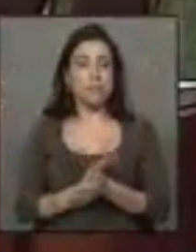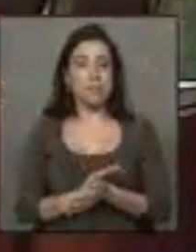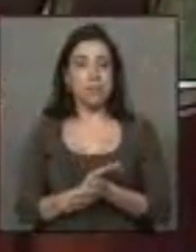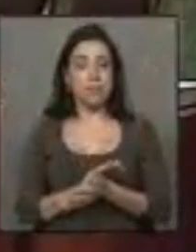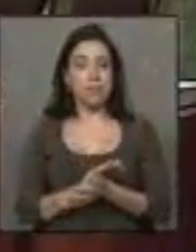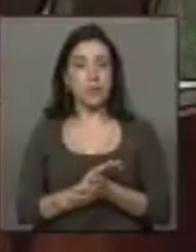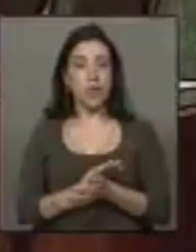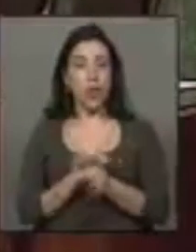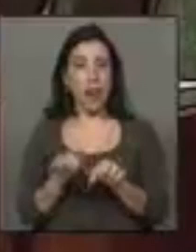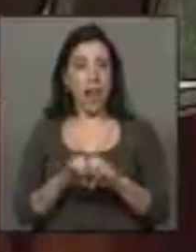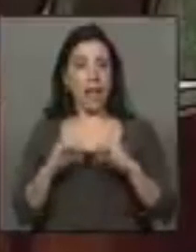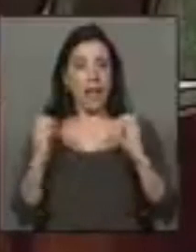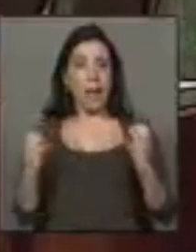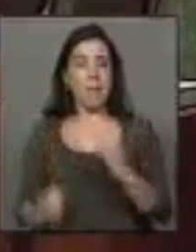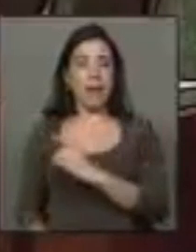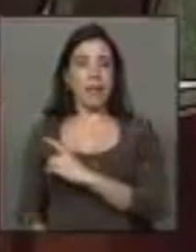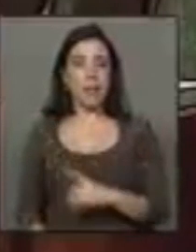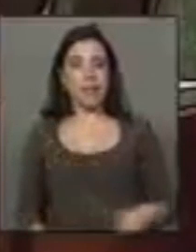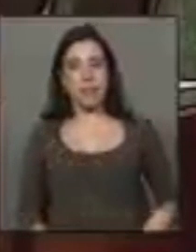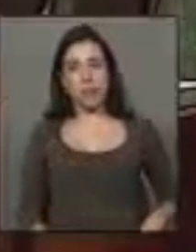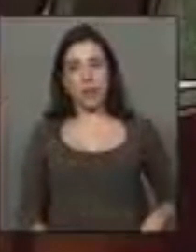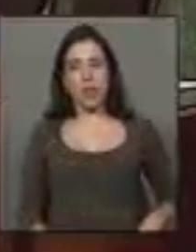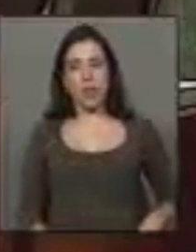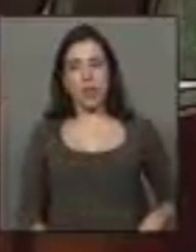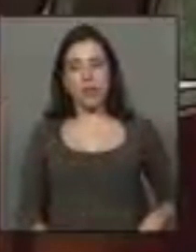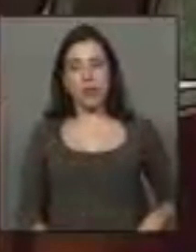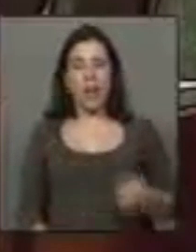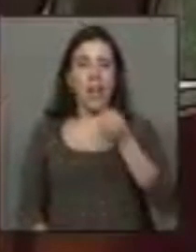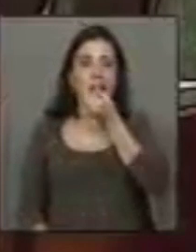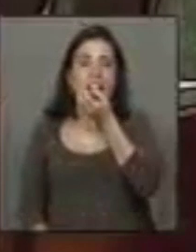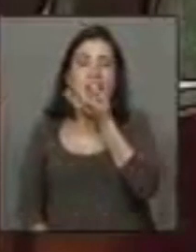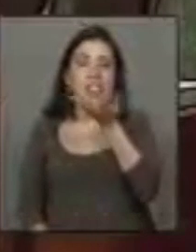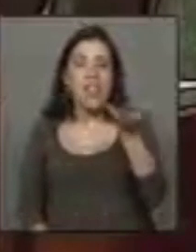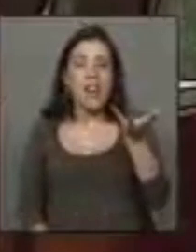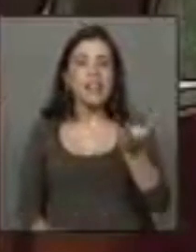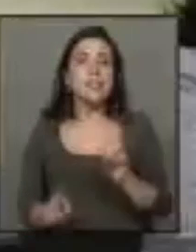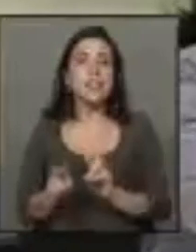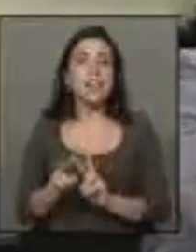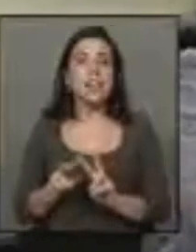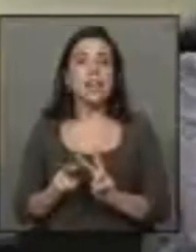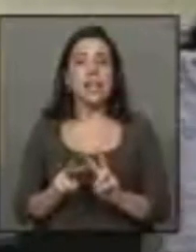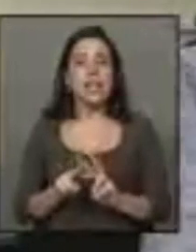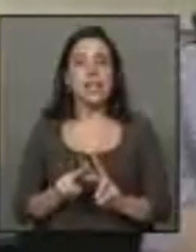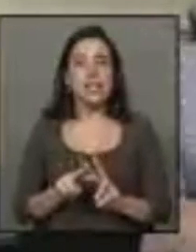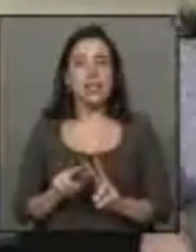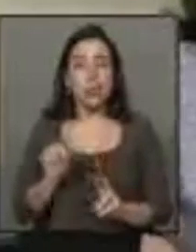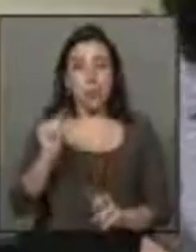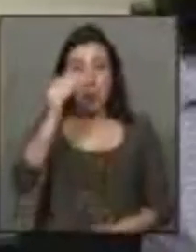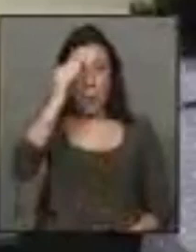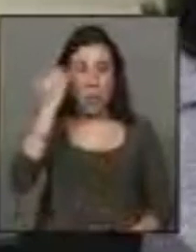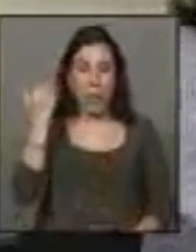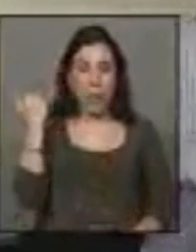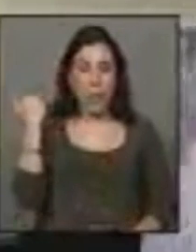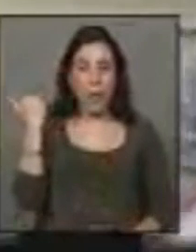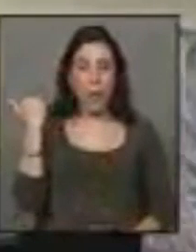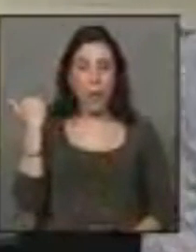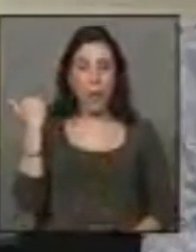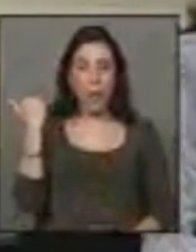toda esta Cámara de Diputados una declaración que hiciera hace pocos días